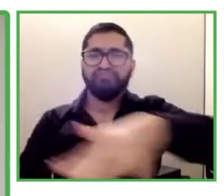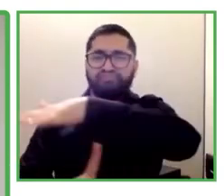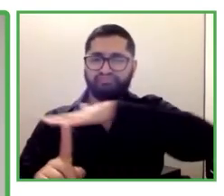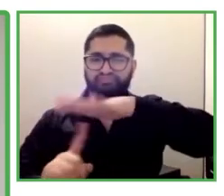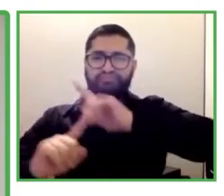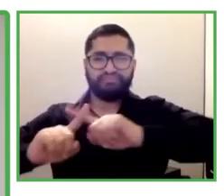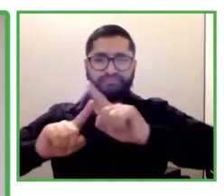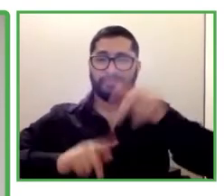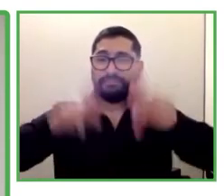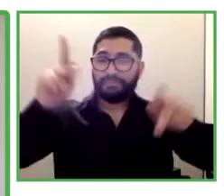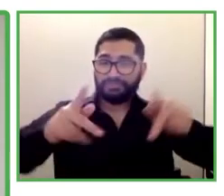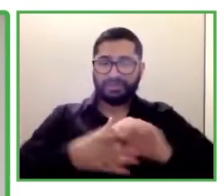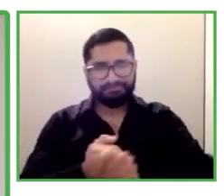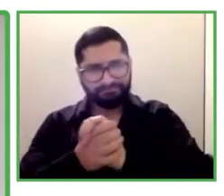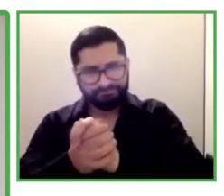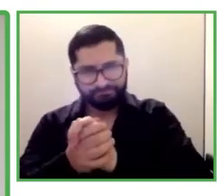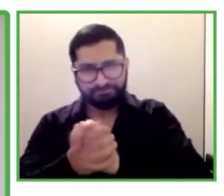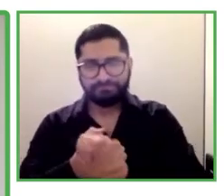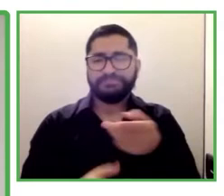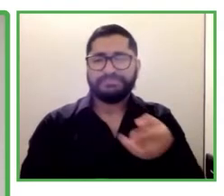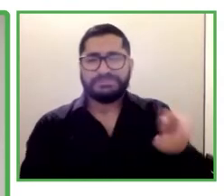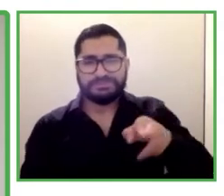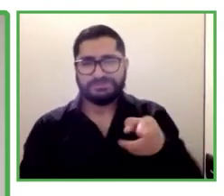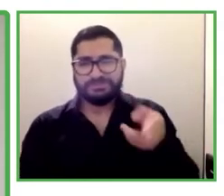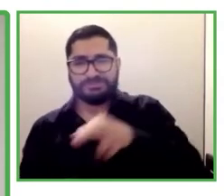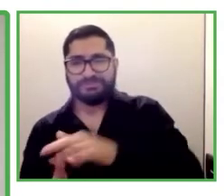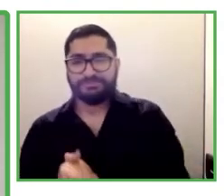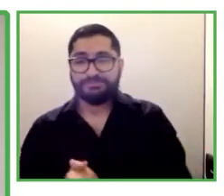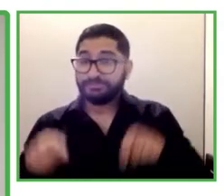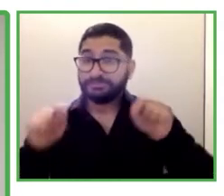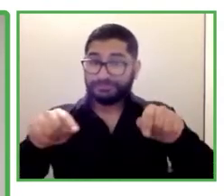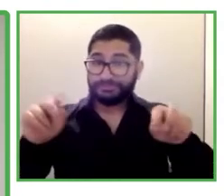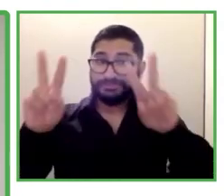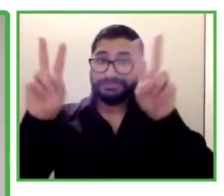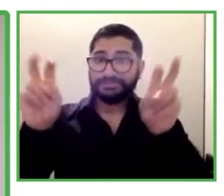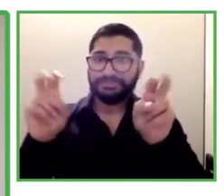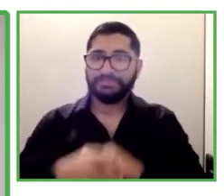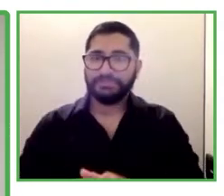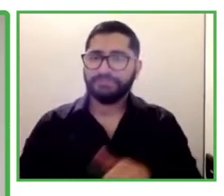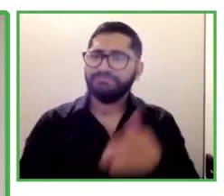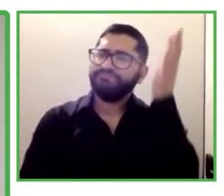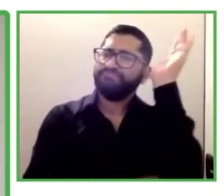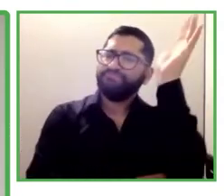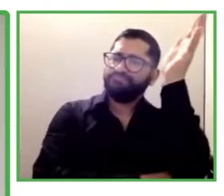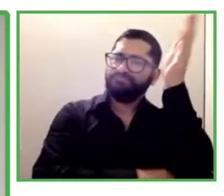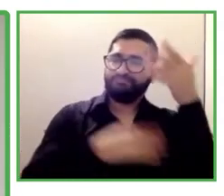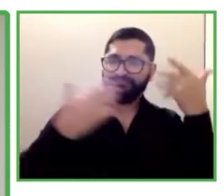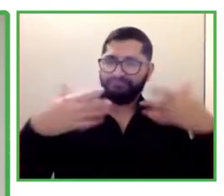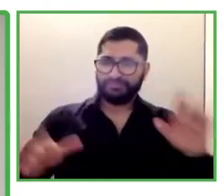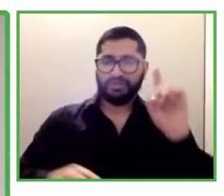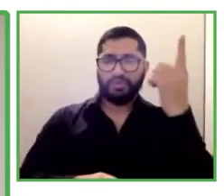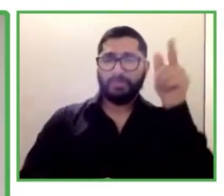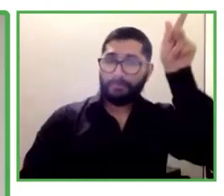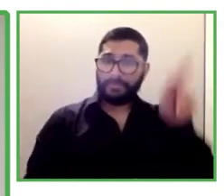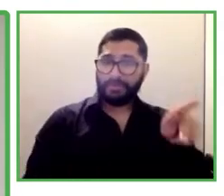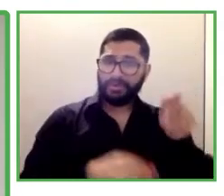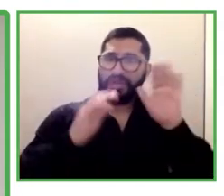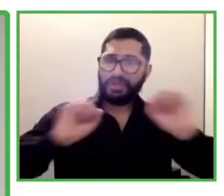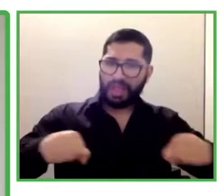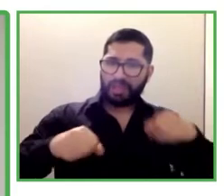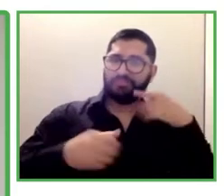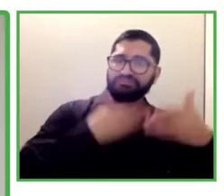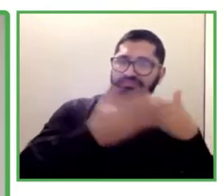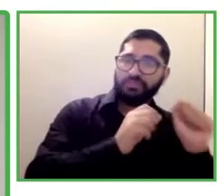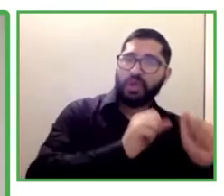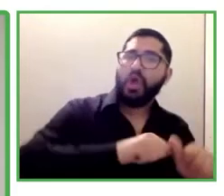Este foro va a empezar con un testimonio después de los programas y